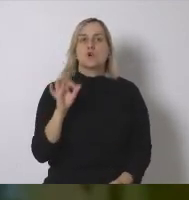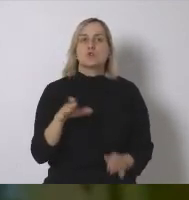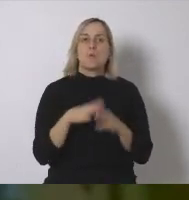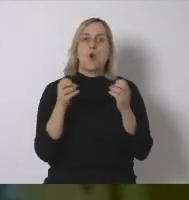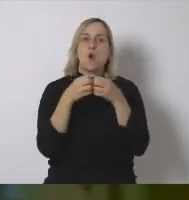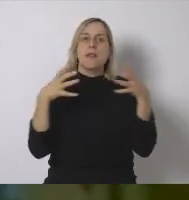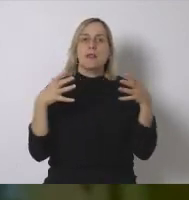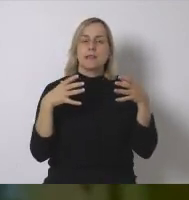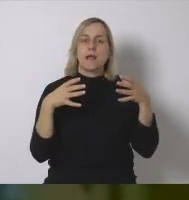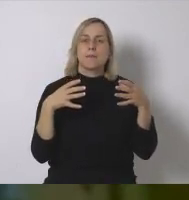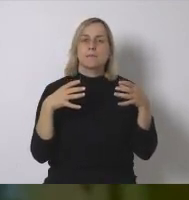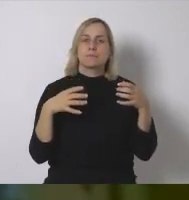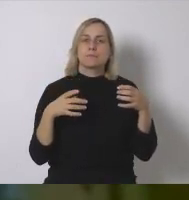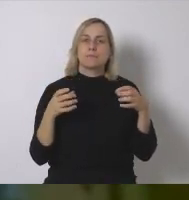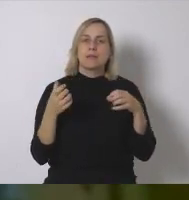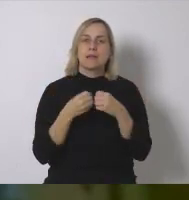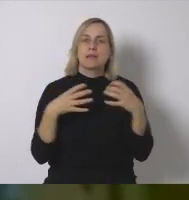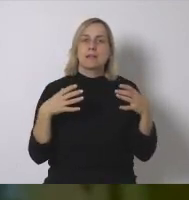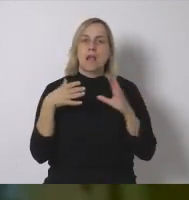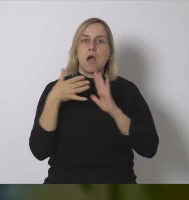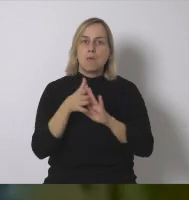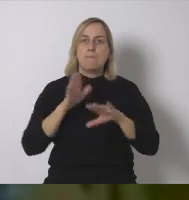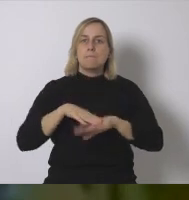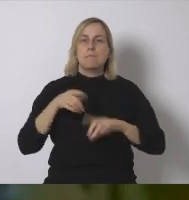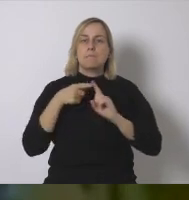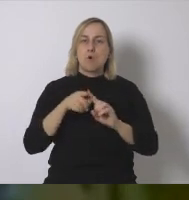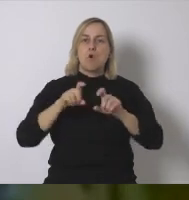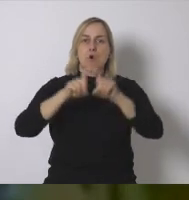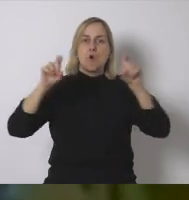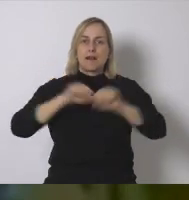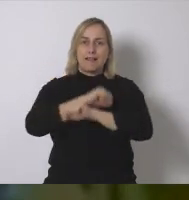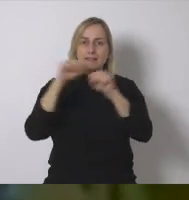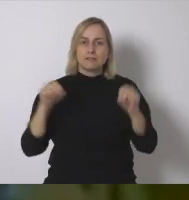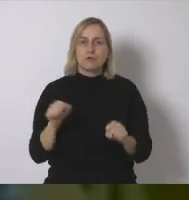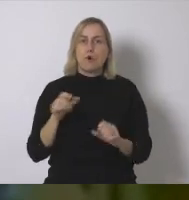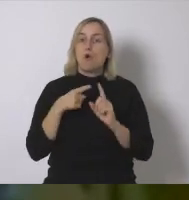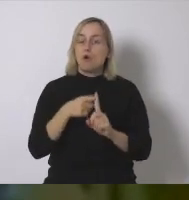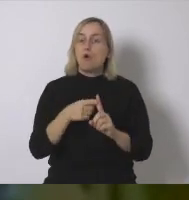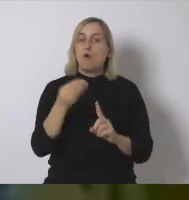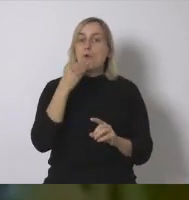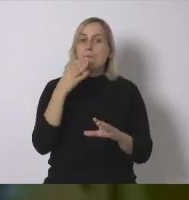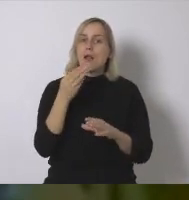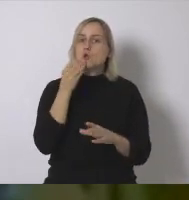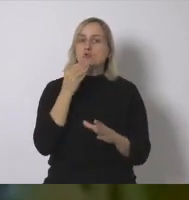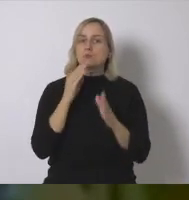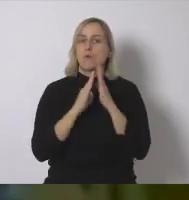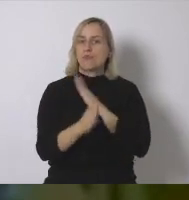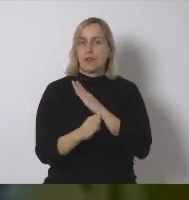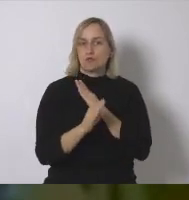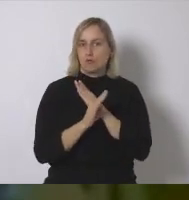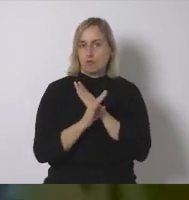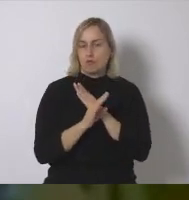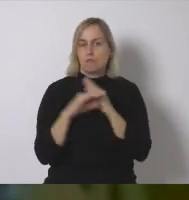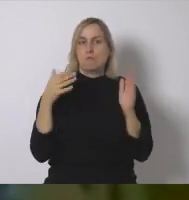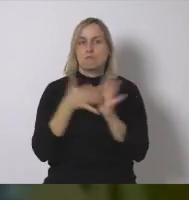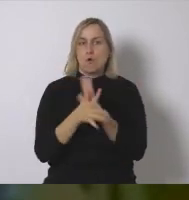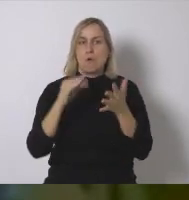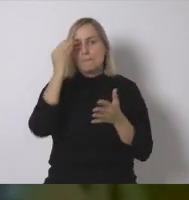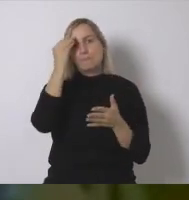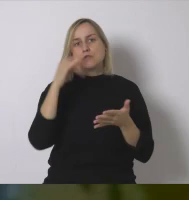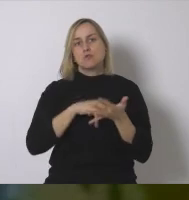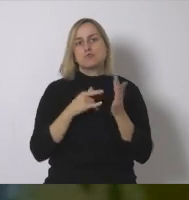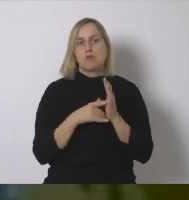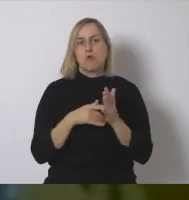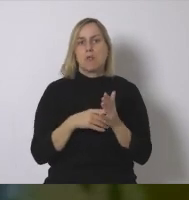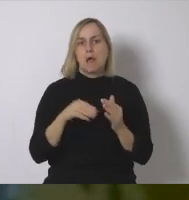no es una energía que sea para las grandes compañías sino para consumir directamente